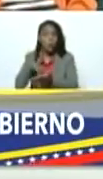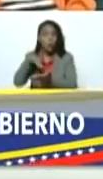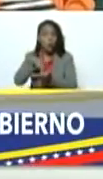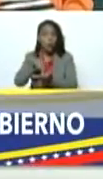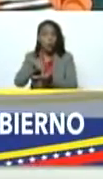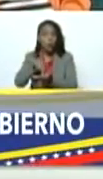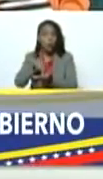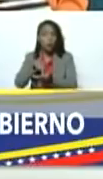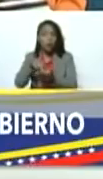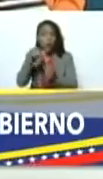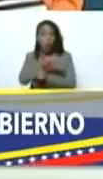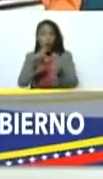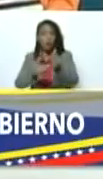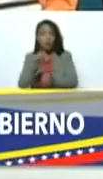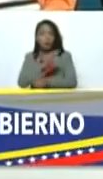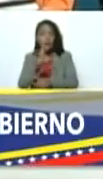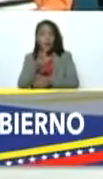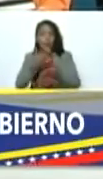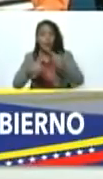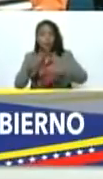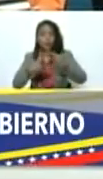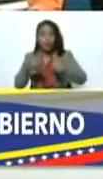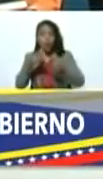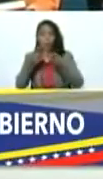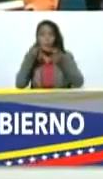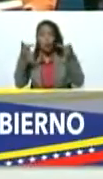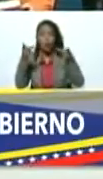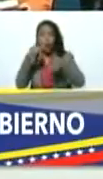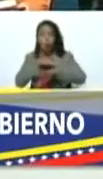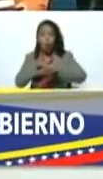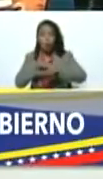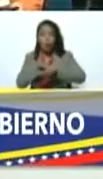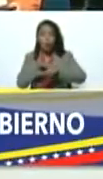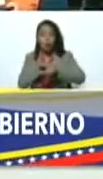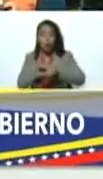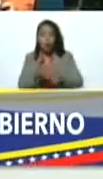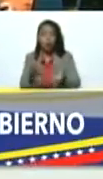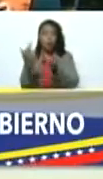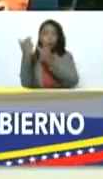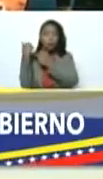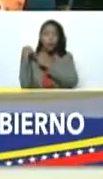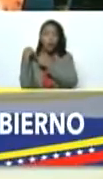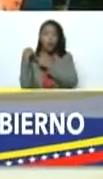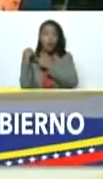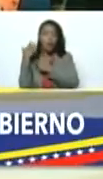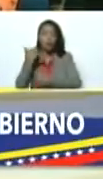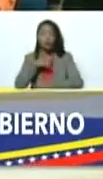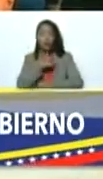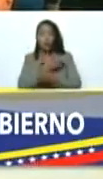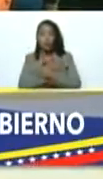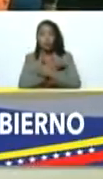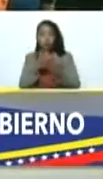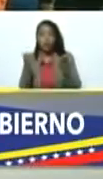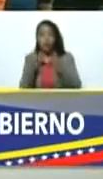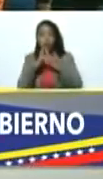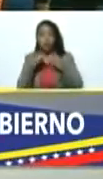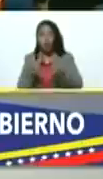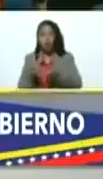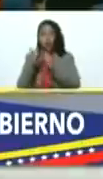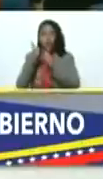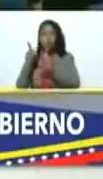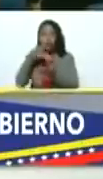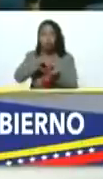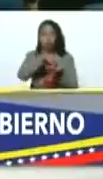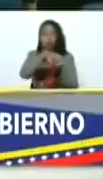por la Vicepresidencia de Servicios Públicos con los ministros del área que estamos ofreciéndoselo a las autoridades